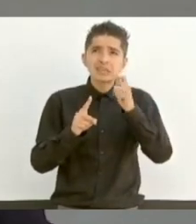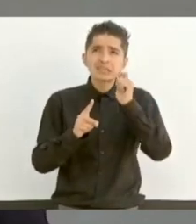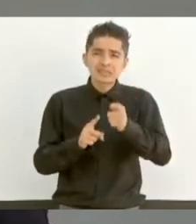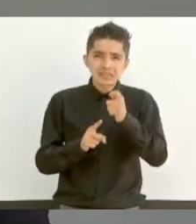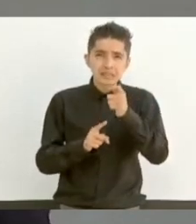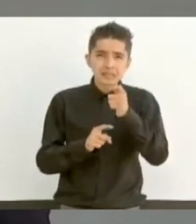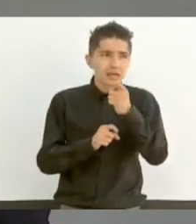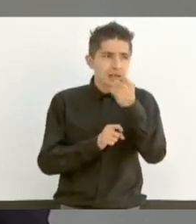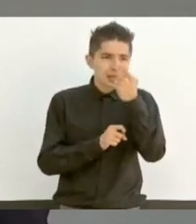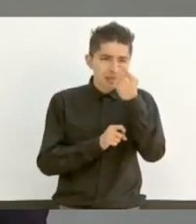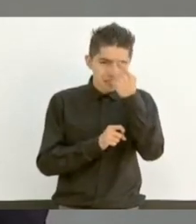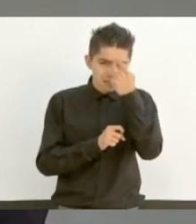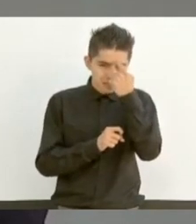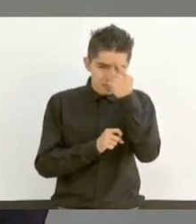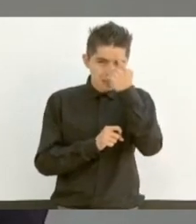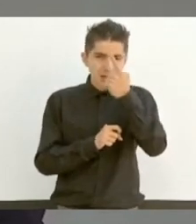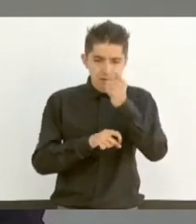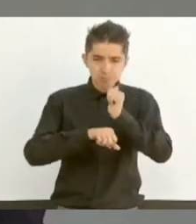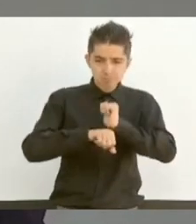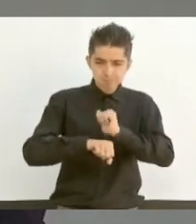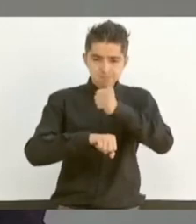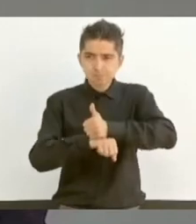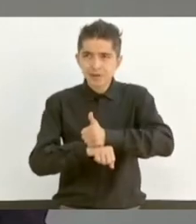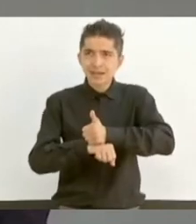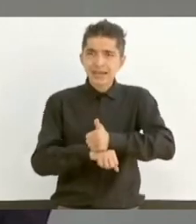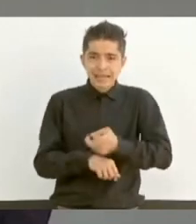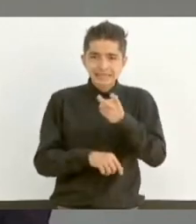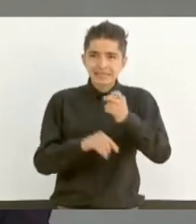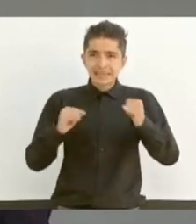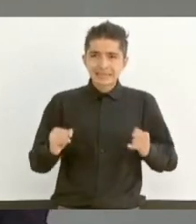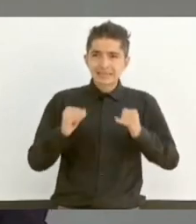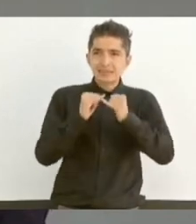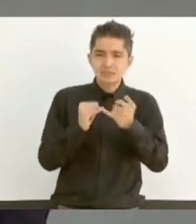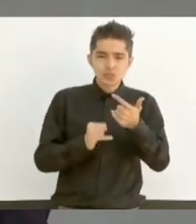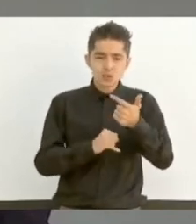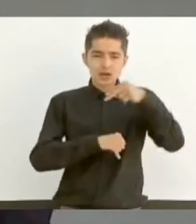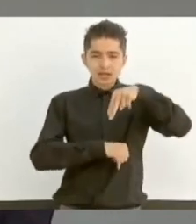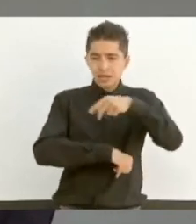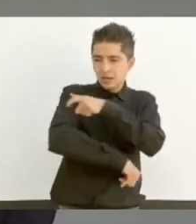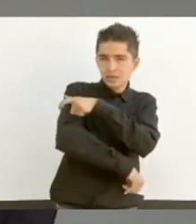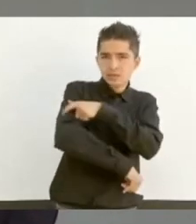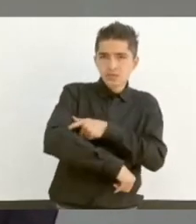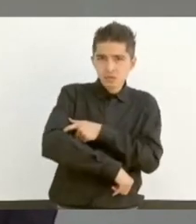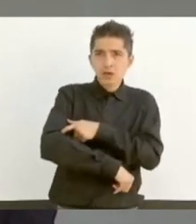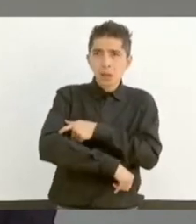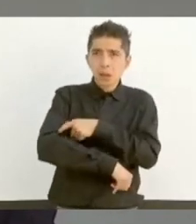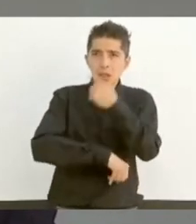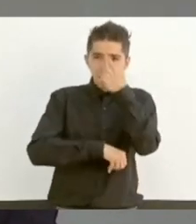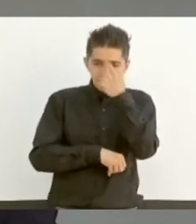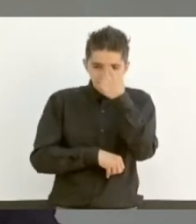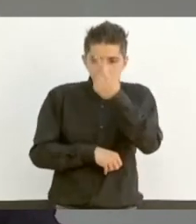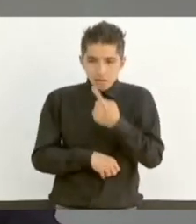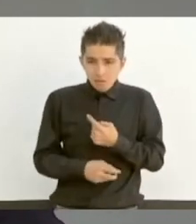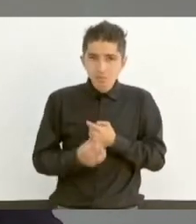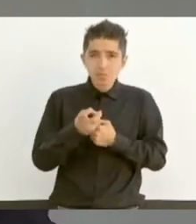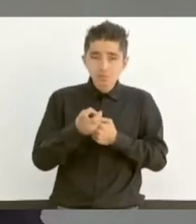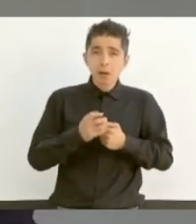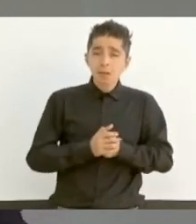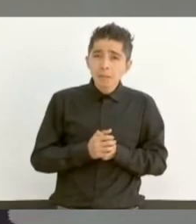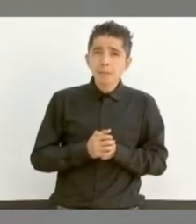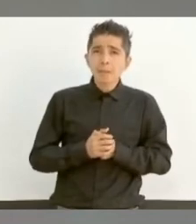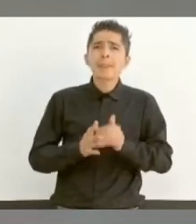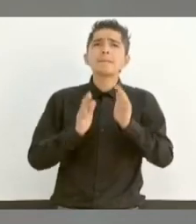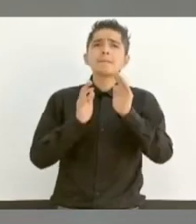esta institución que es la Guardia Nacional. La tiene